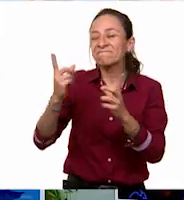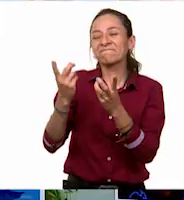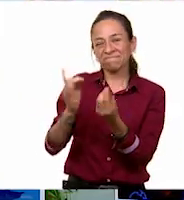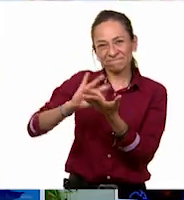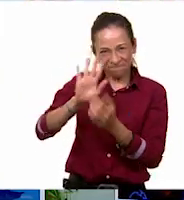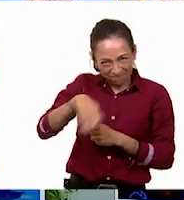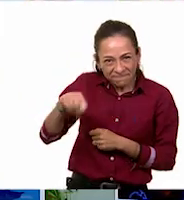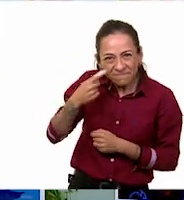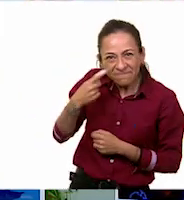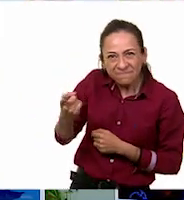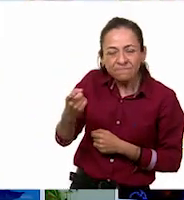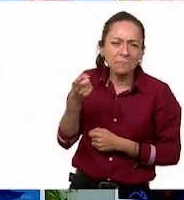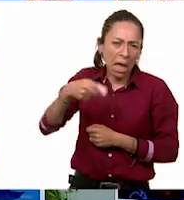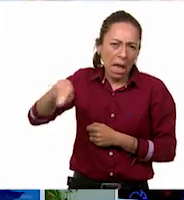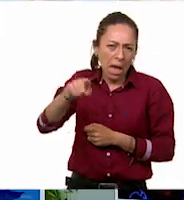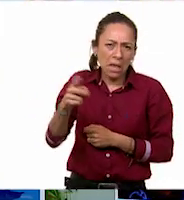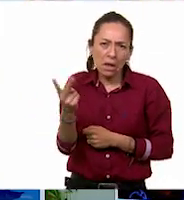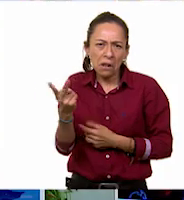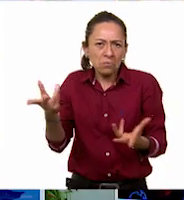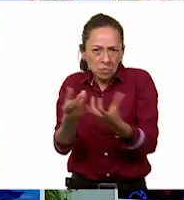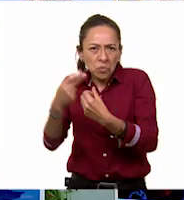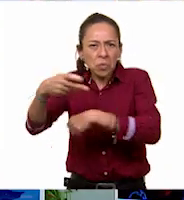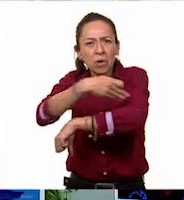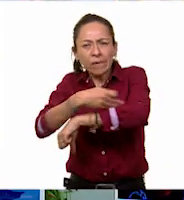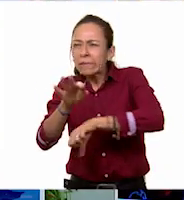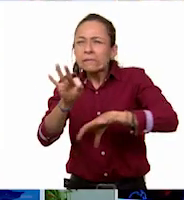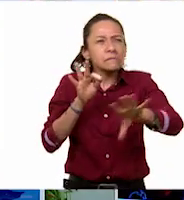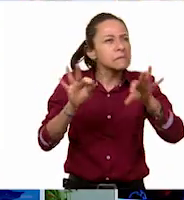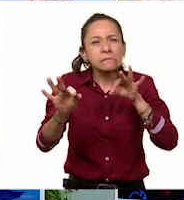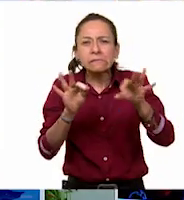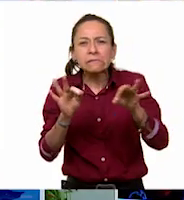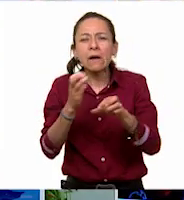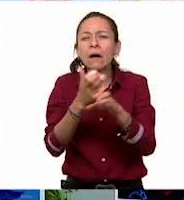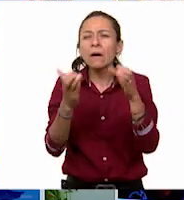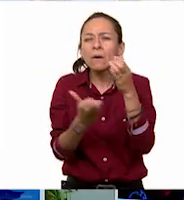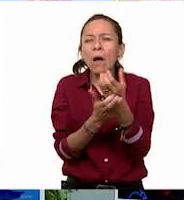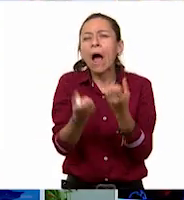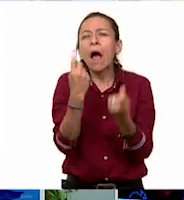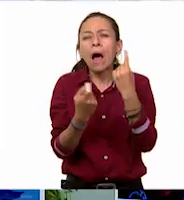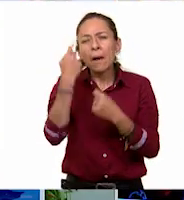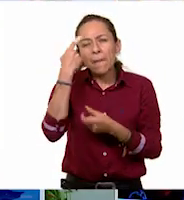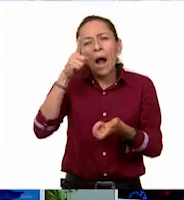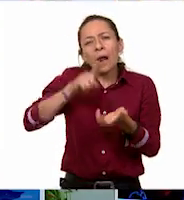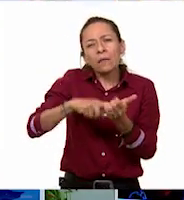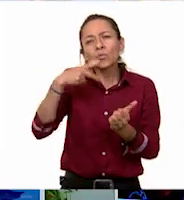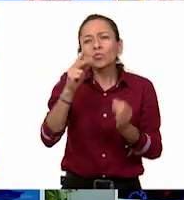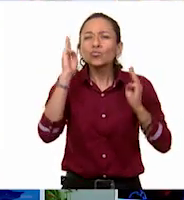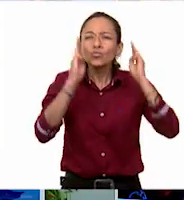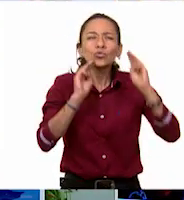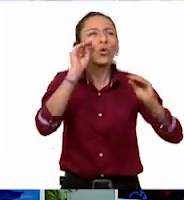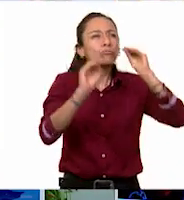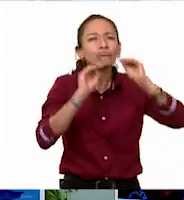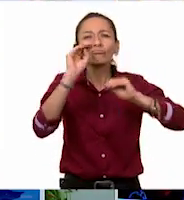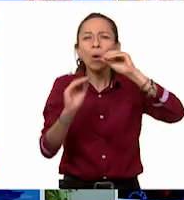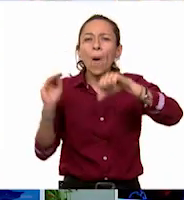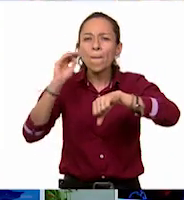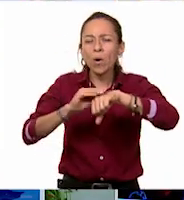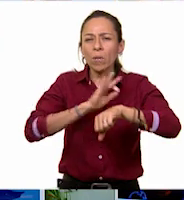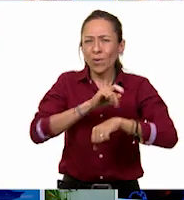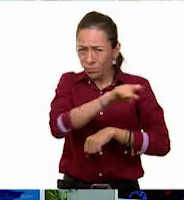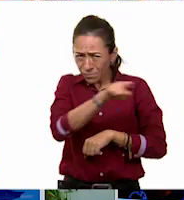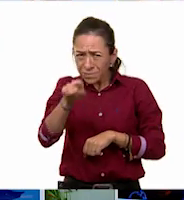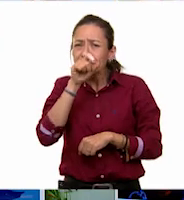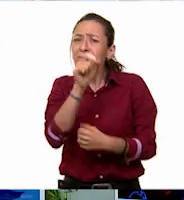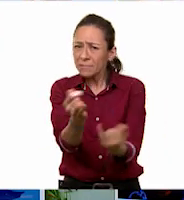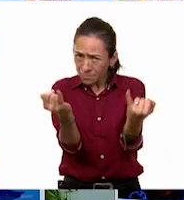su familia algunos elementos para poder exponerlos en su museo. Ustedes también busquen, en su casa debe de haber